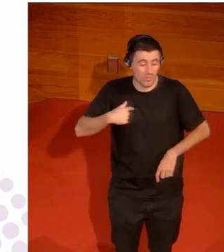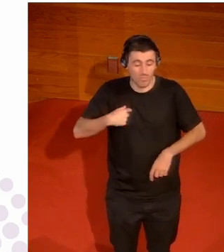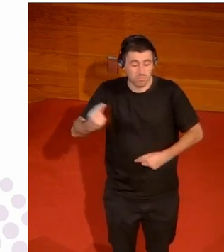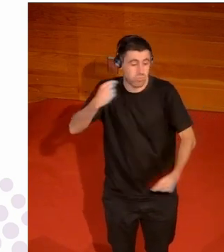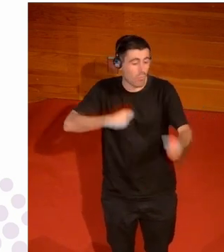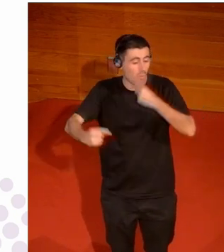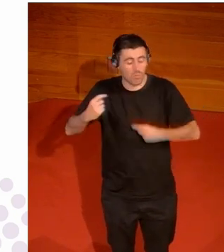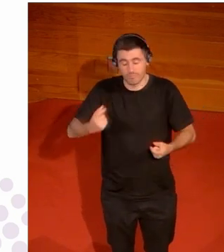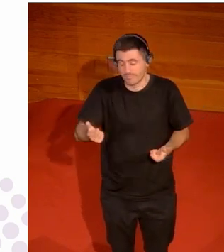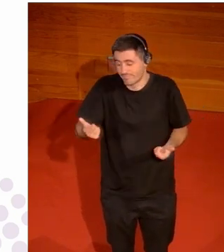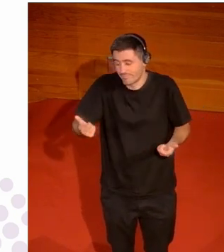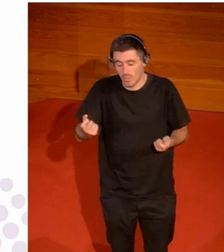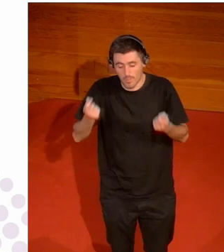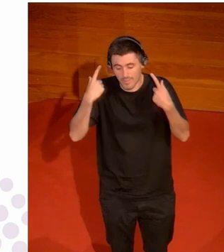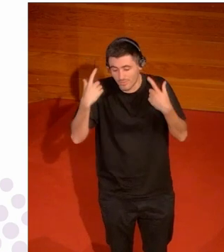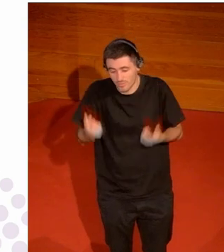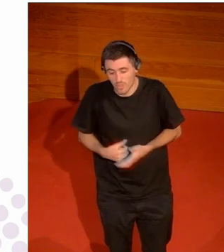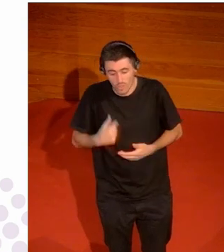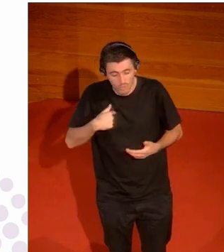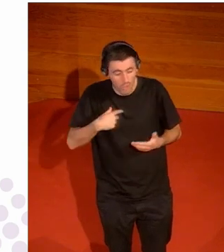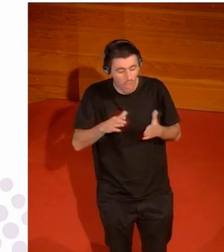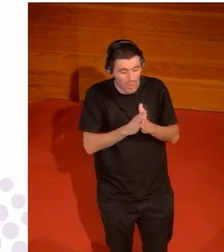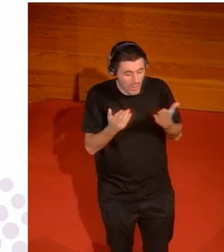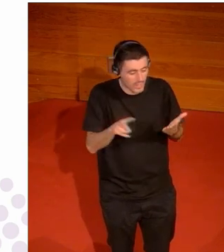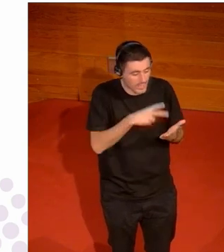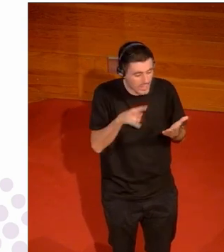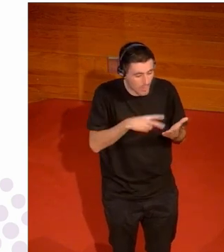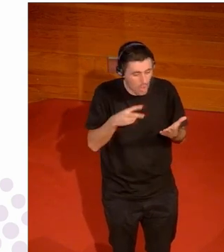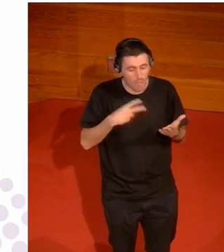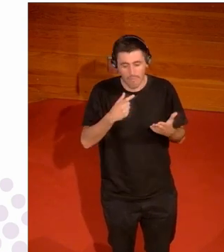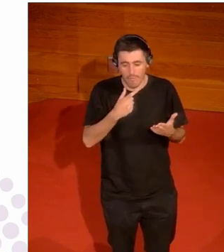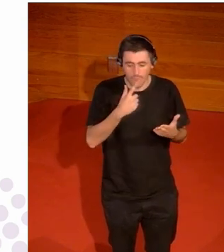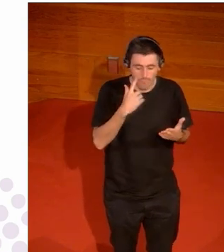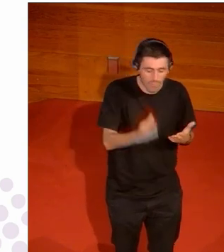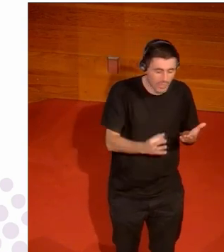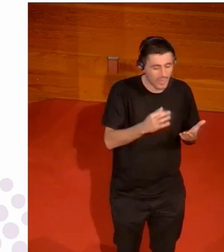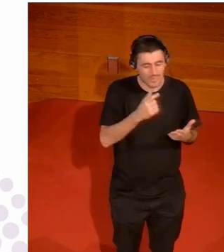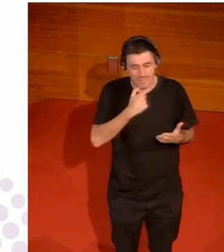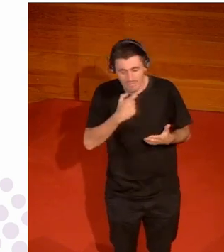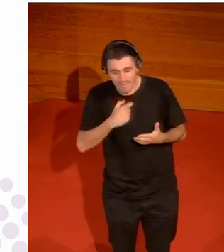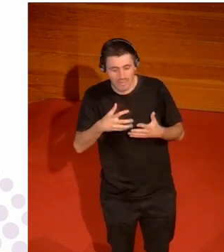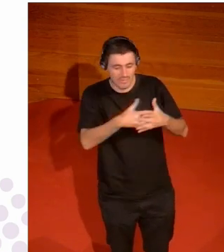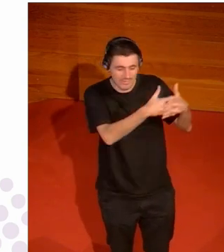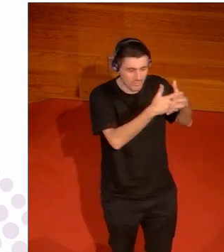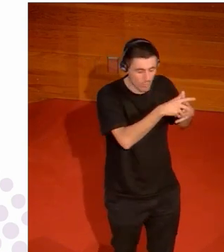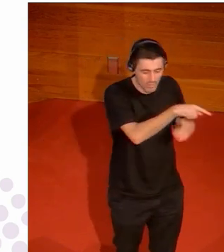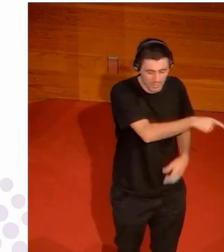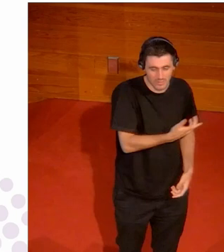me digan yo sé lo que pienso yo sé lo que he estudiado yo sé los libros que he leído en francés en inglés los estudios de las universidades americanas